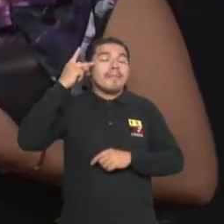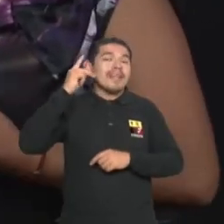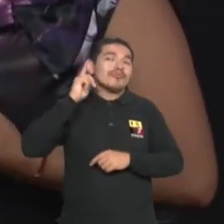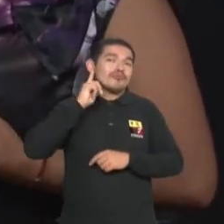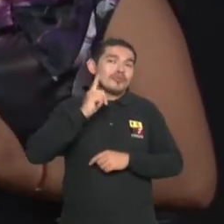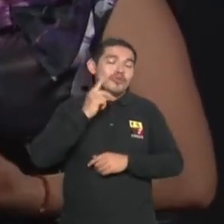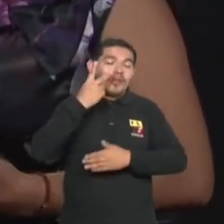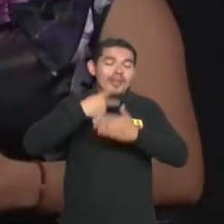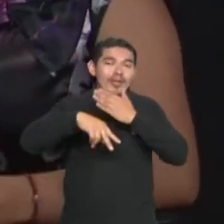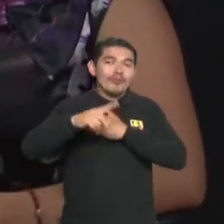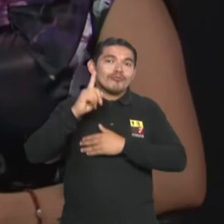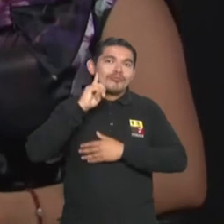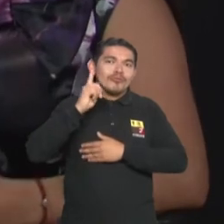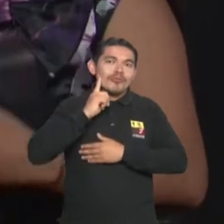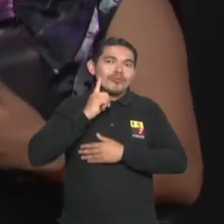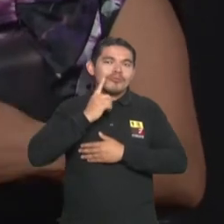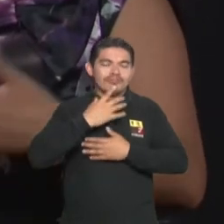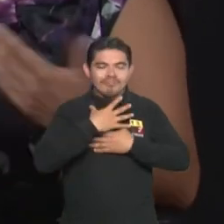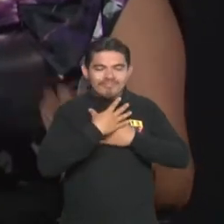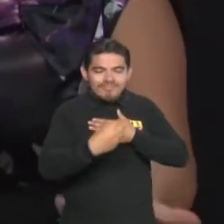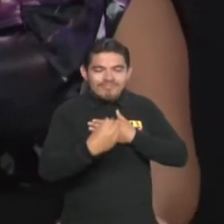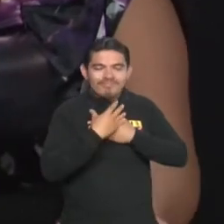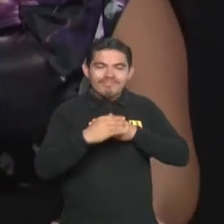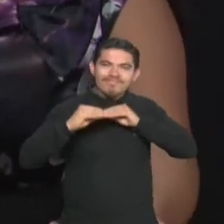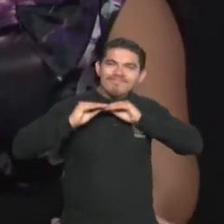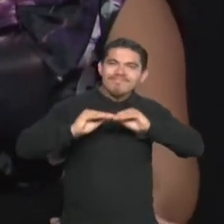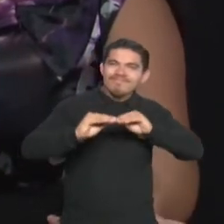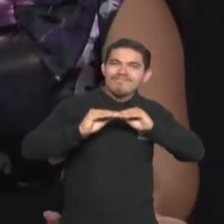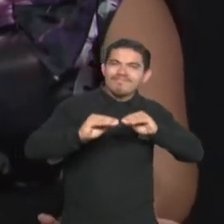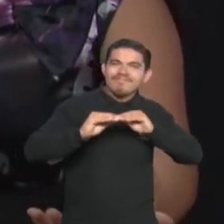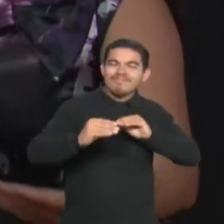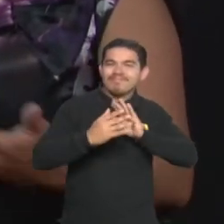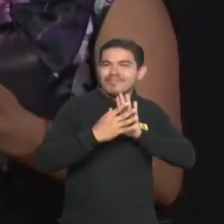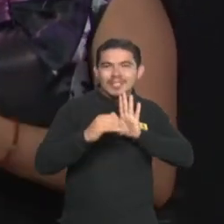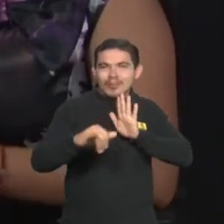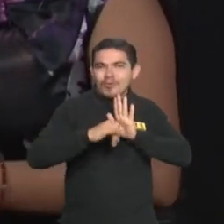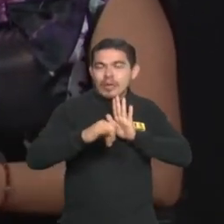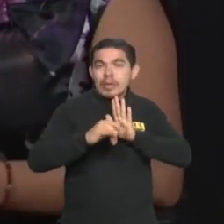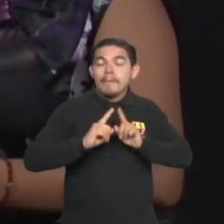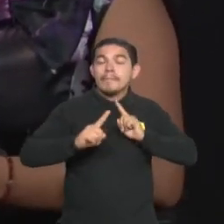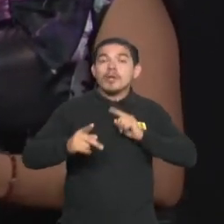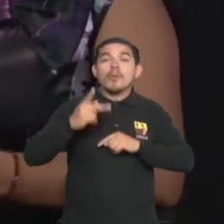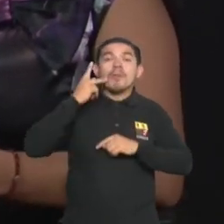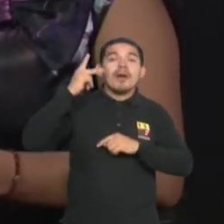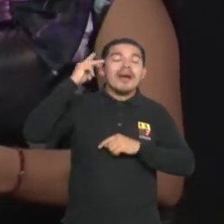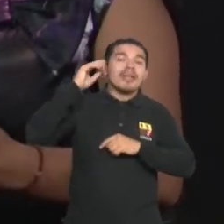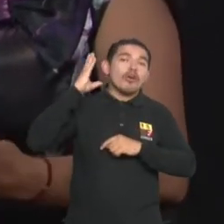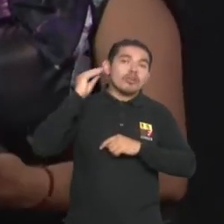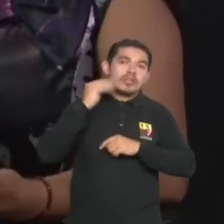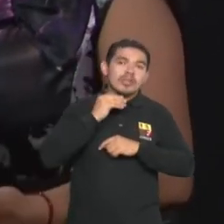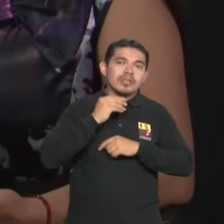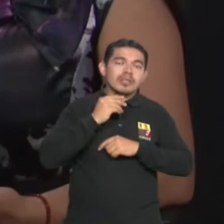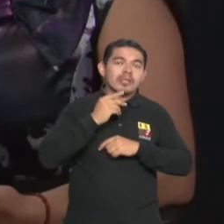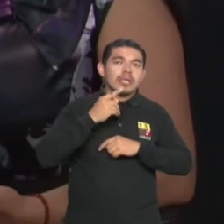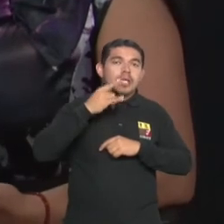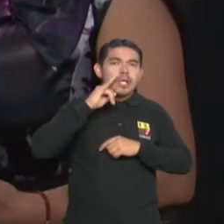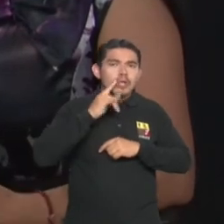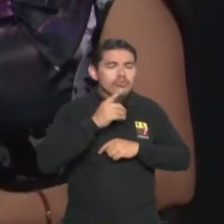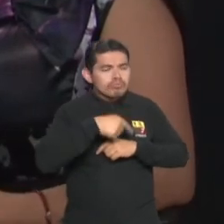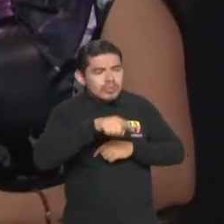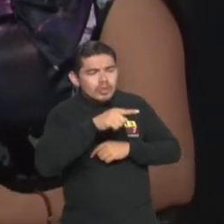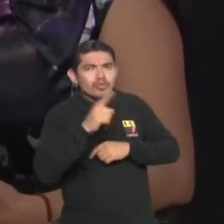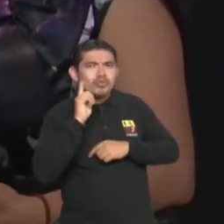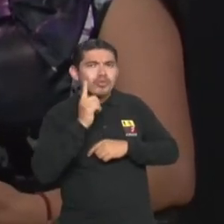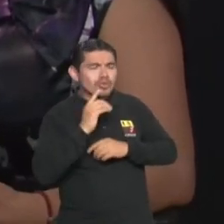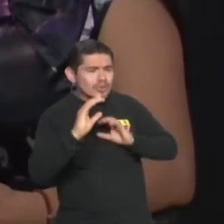sordos, porque su pureza es la lengua, pero sí sucede con padres que son oyentes que llegan a tener niños sordos y no saben cómo